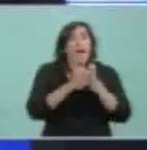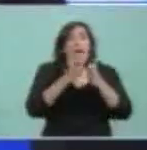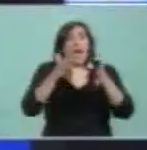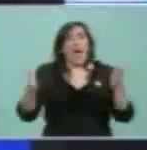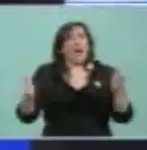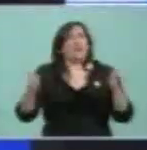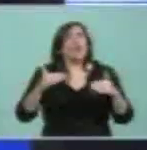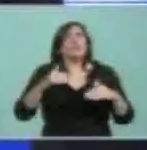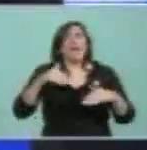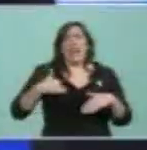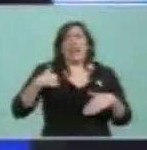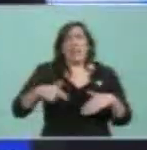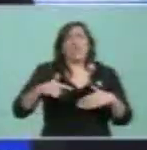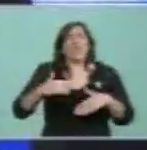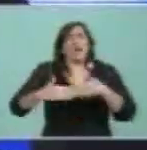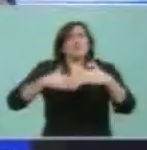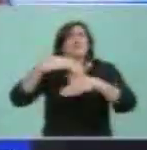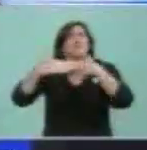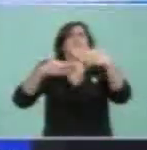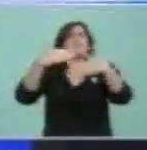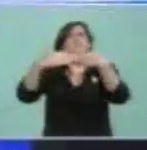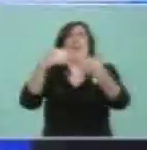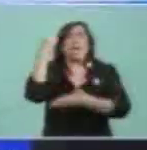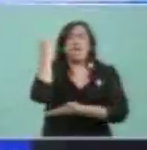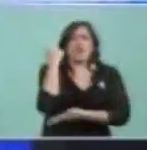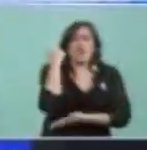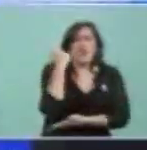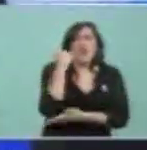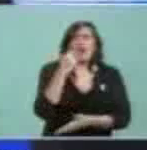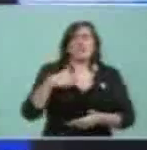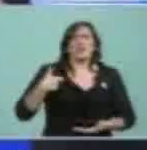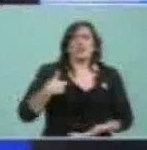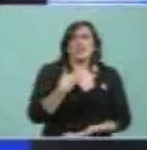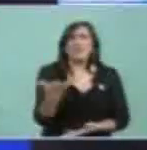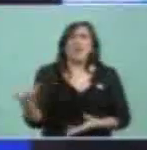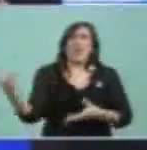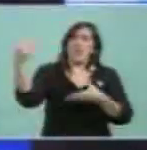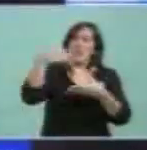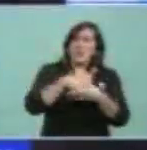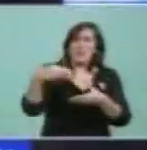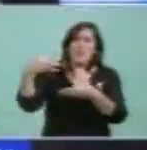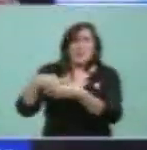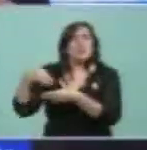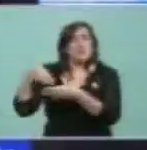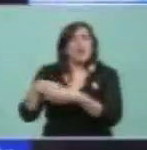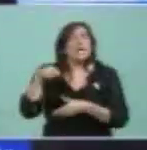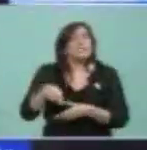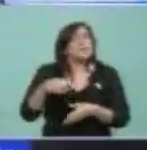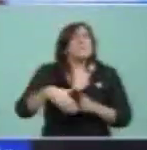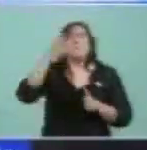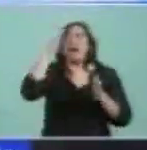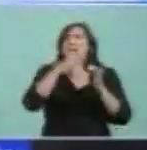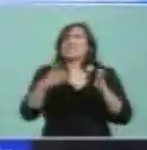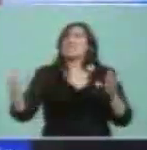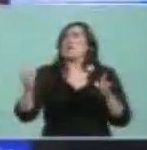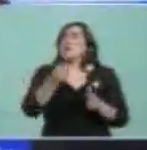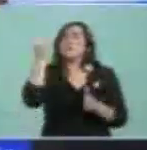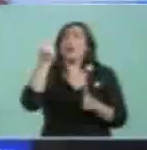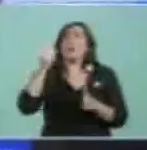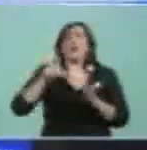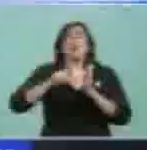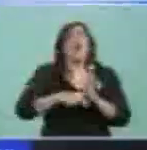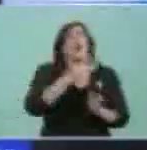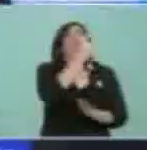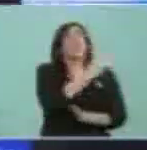ininterrumpido, el crecimiento económico, social y de inclusión más importante de nuestros 200,